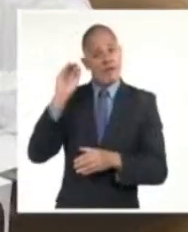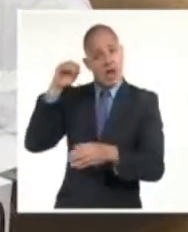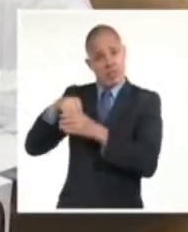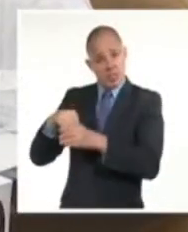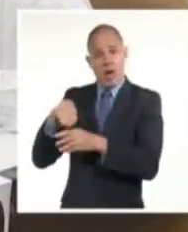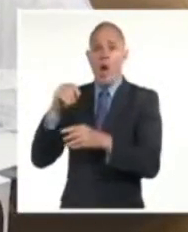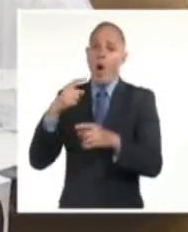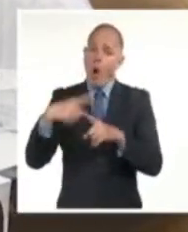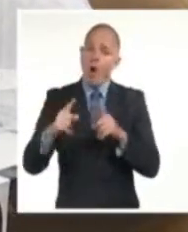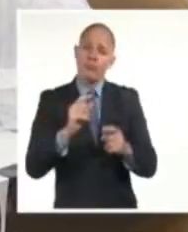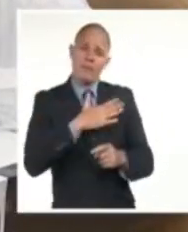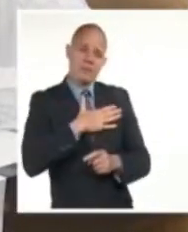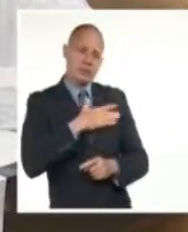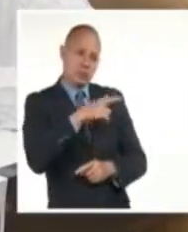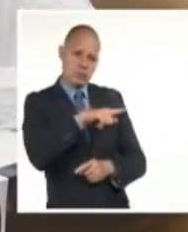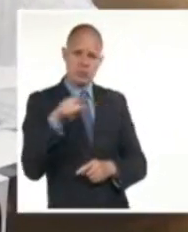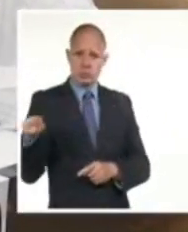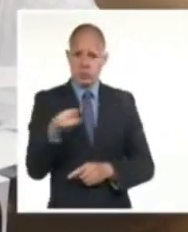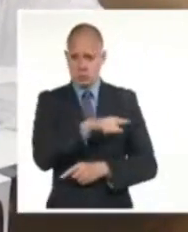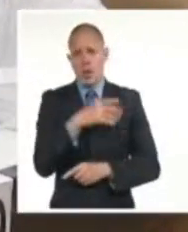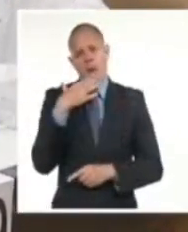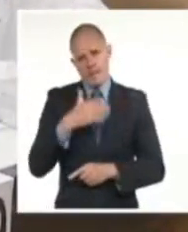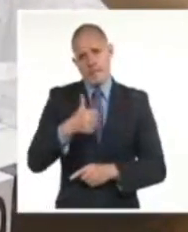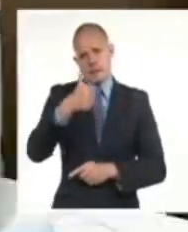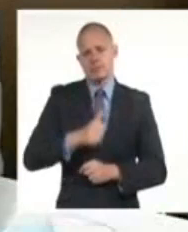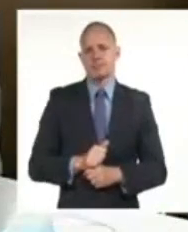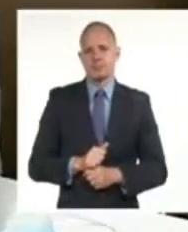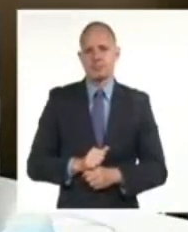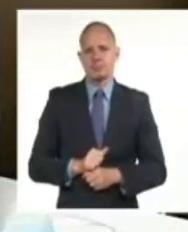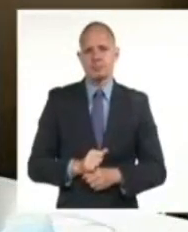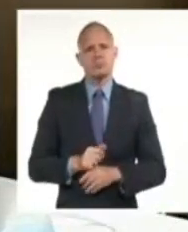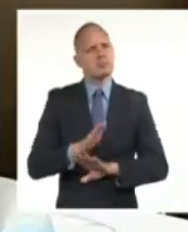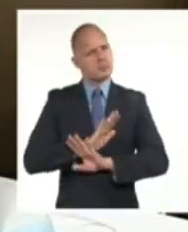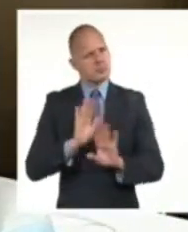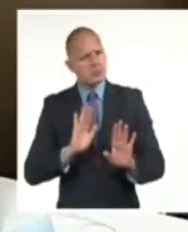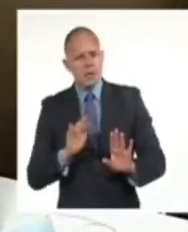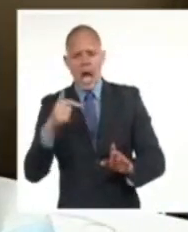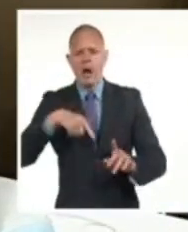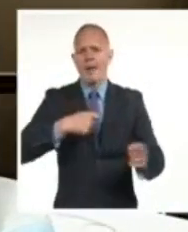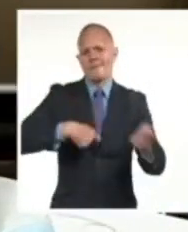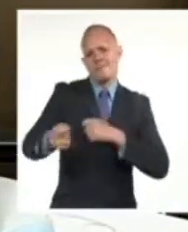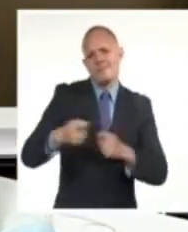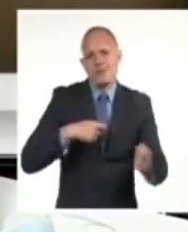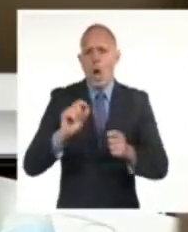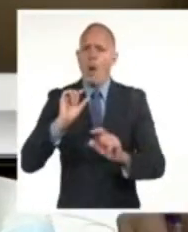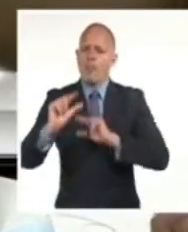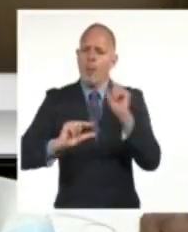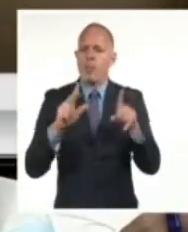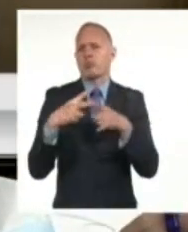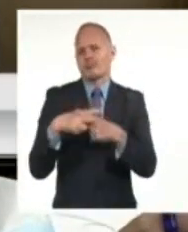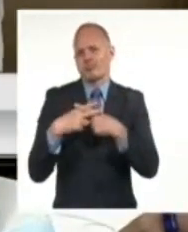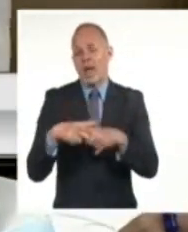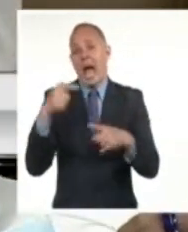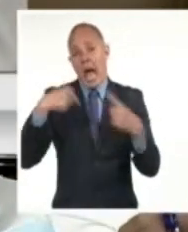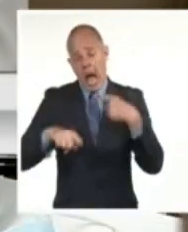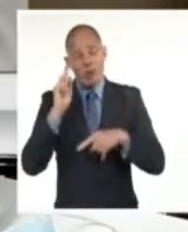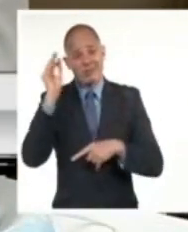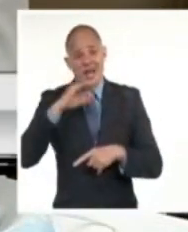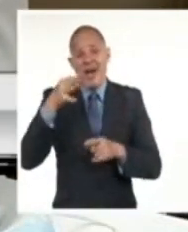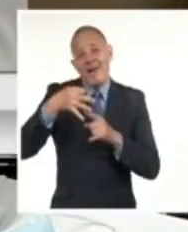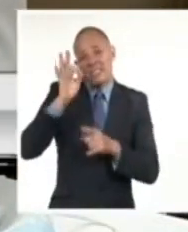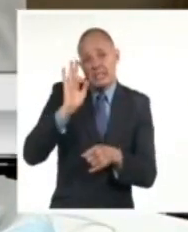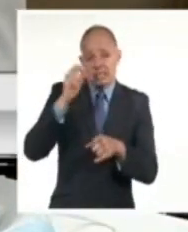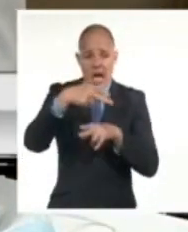estatal. Andamos también perfeccionando el comercio, con muchas dificultades en los servicios, en la presencia de productos, tratando de